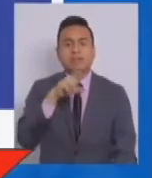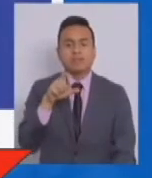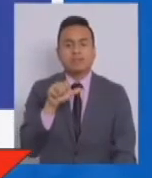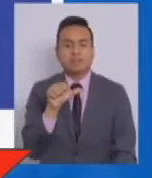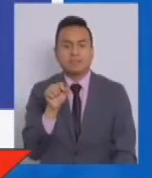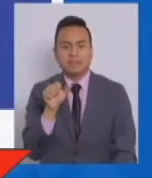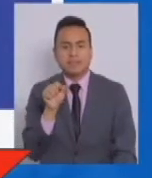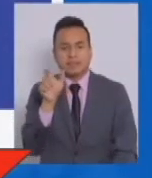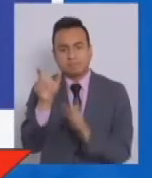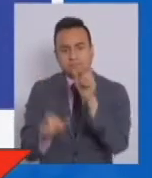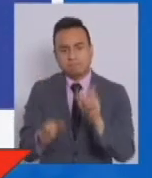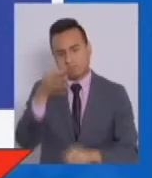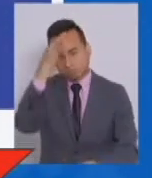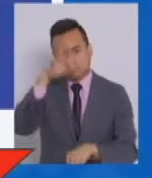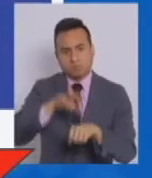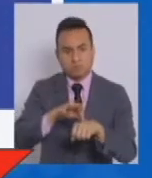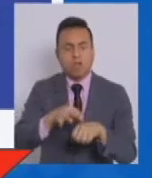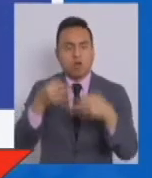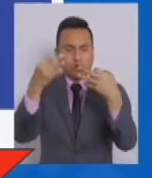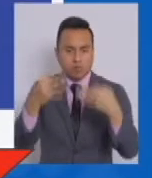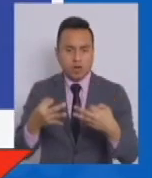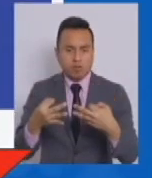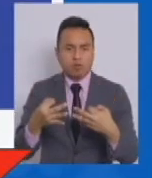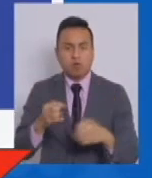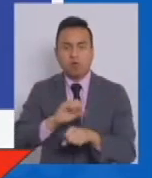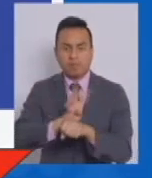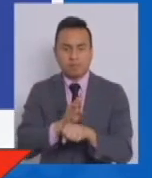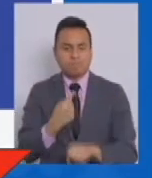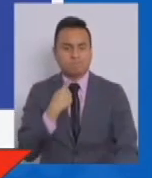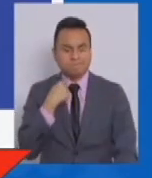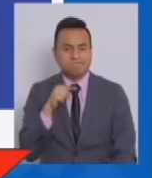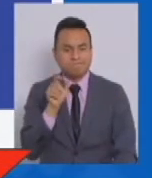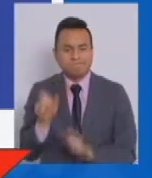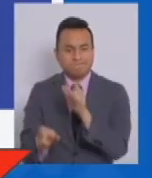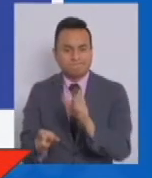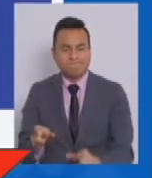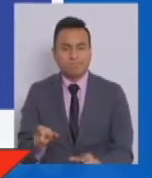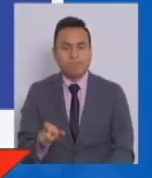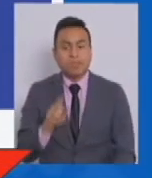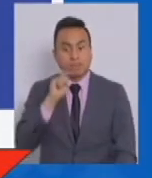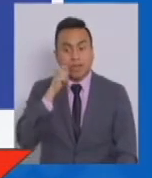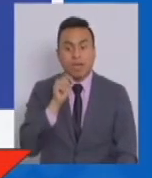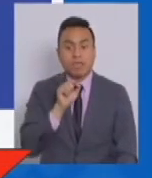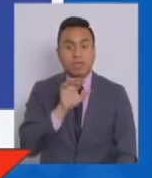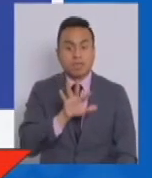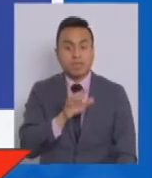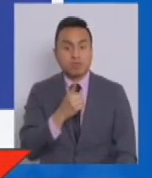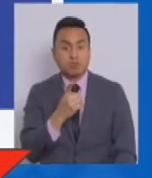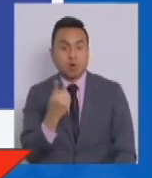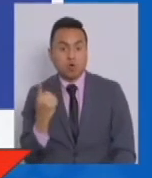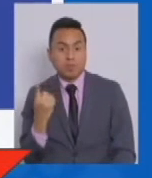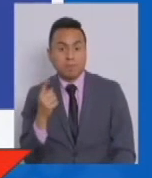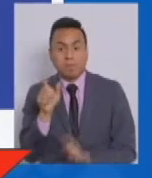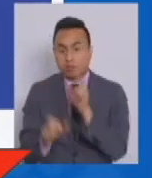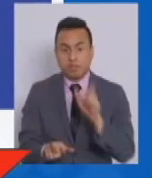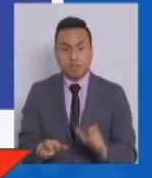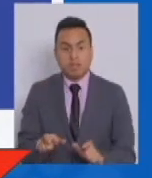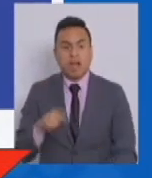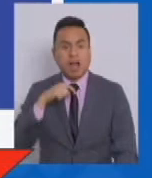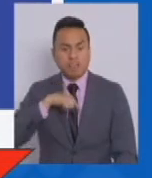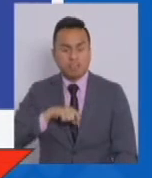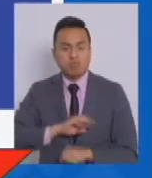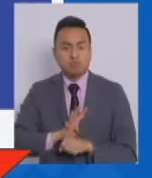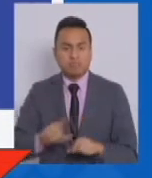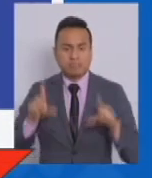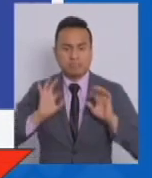casos confirmados con coronavirus, de los cuales 511 son de personas que no han